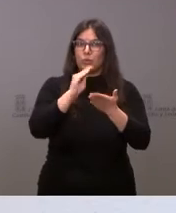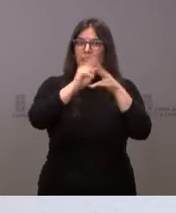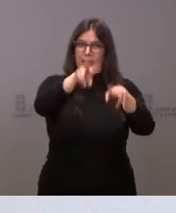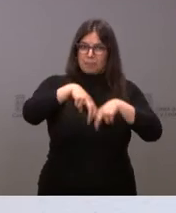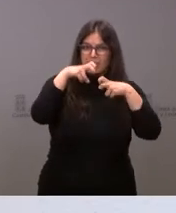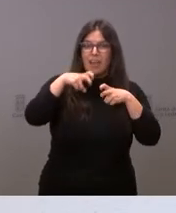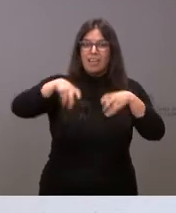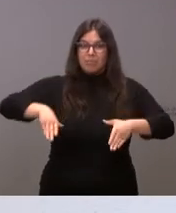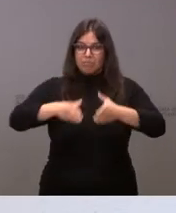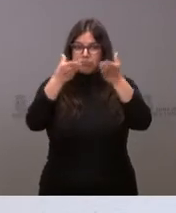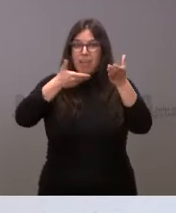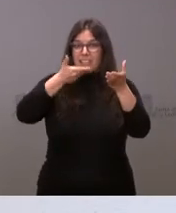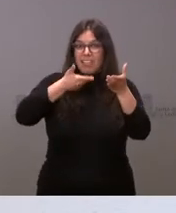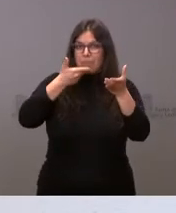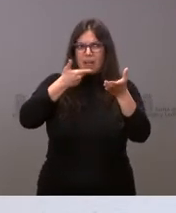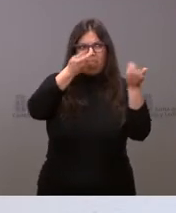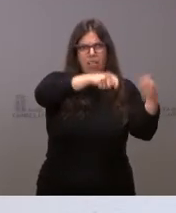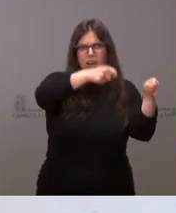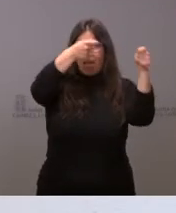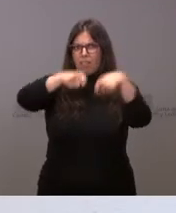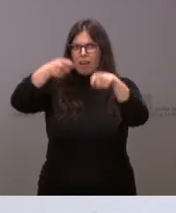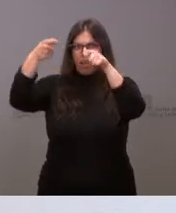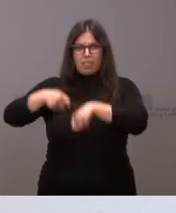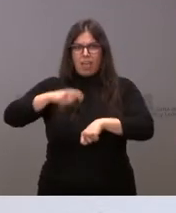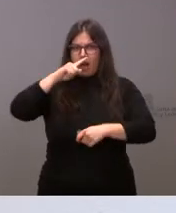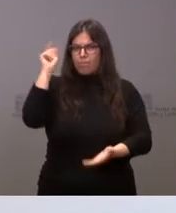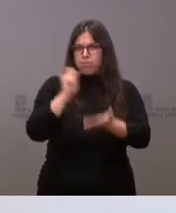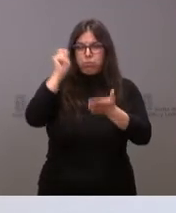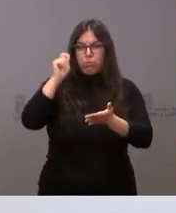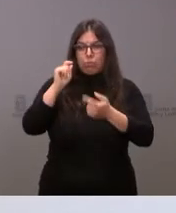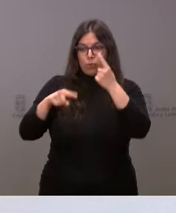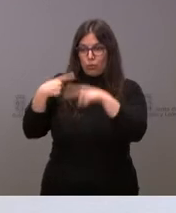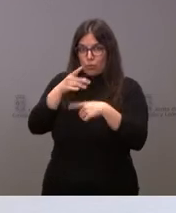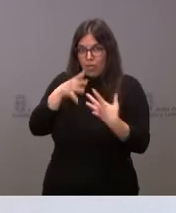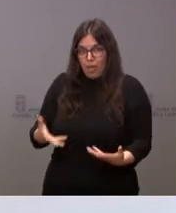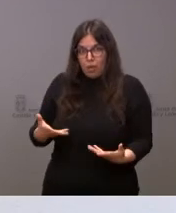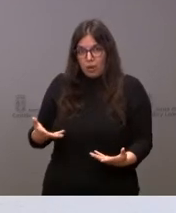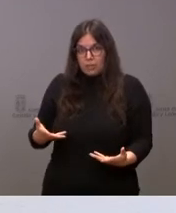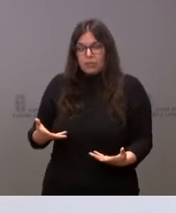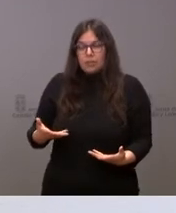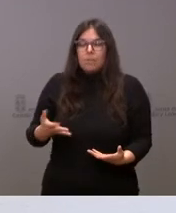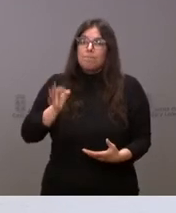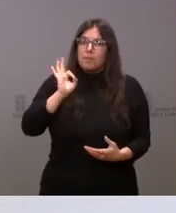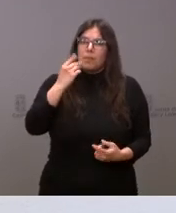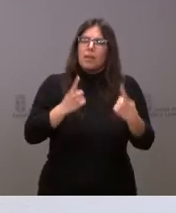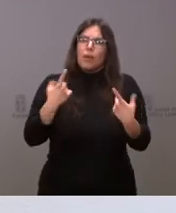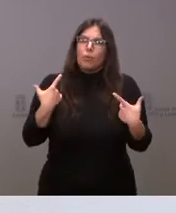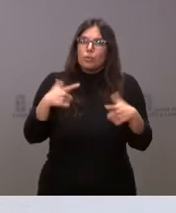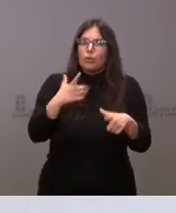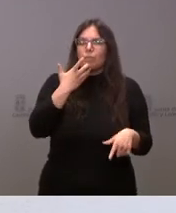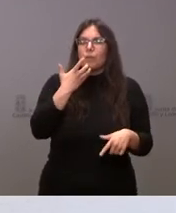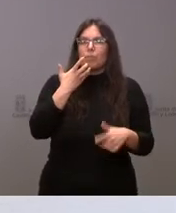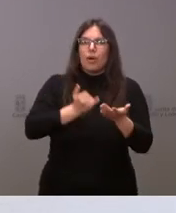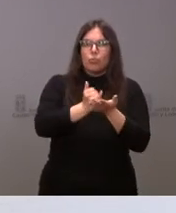térmicas, cuyas consecuencias estamos pagando hoy. Pero es verdad que hay sectores como la